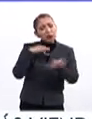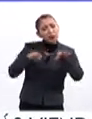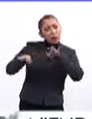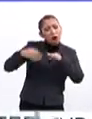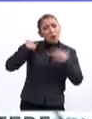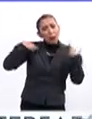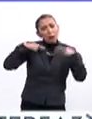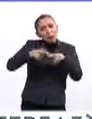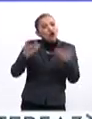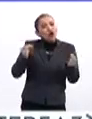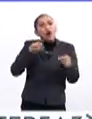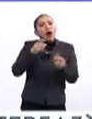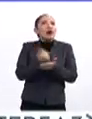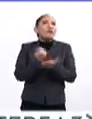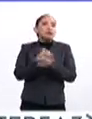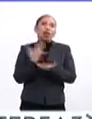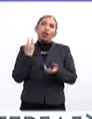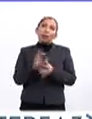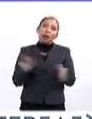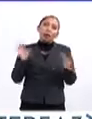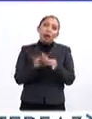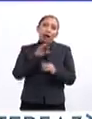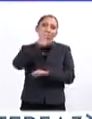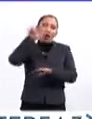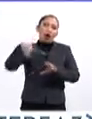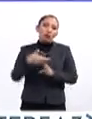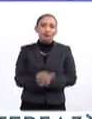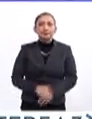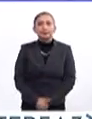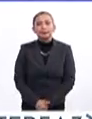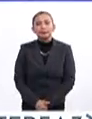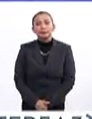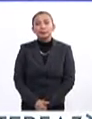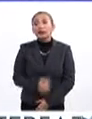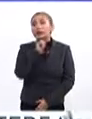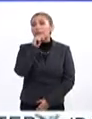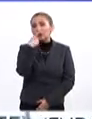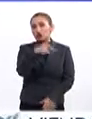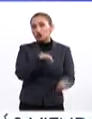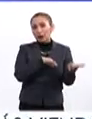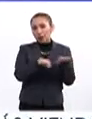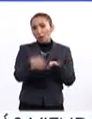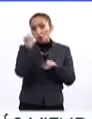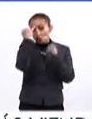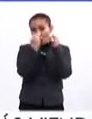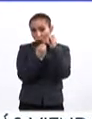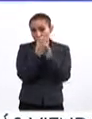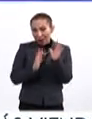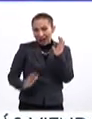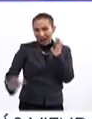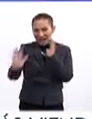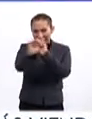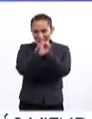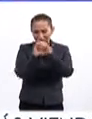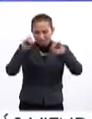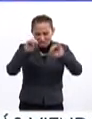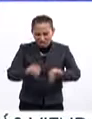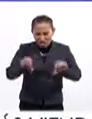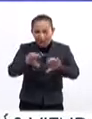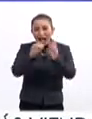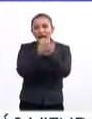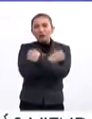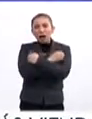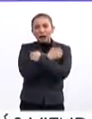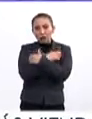trabajo del maestro porque no tiene que estar dando cátedra todo el tiempo. Además de su labor como innovadora en el campo de la digitalización en la